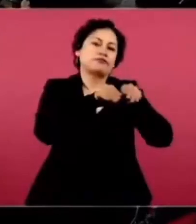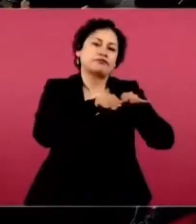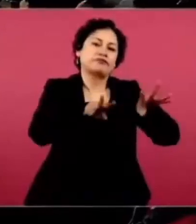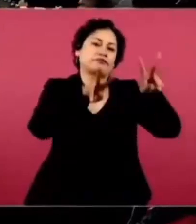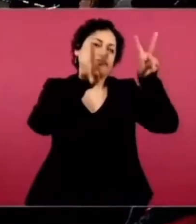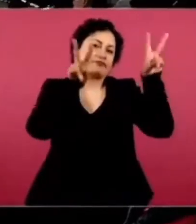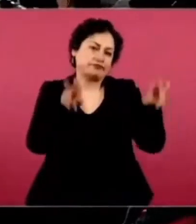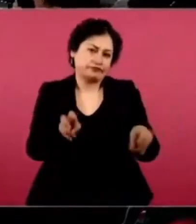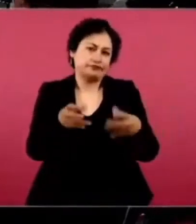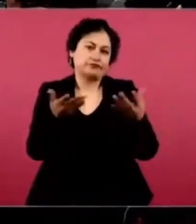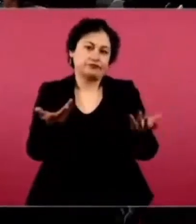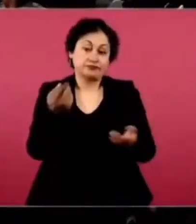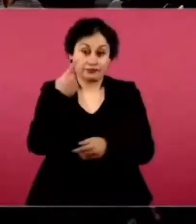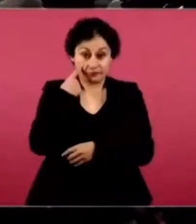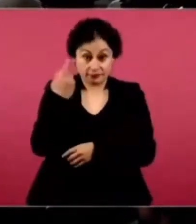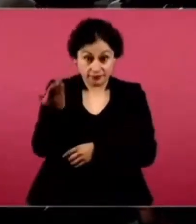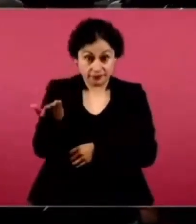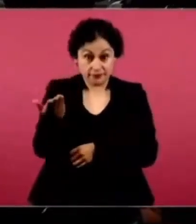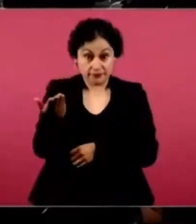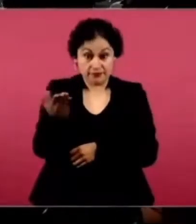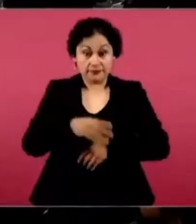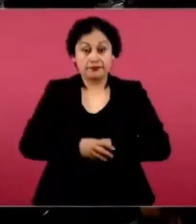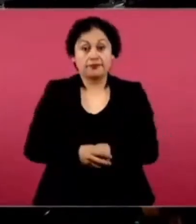Miren cómo está el señor de Santos.